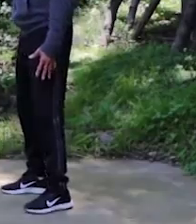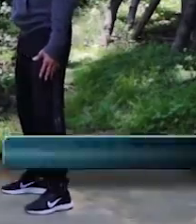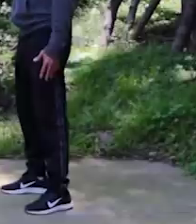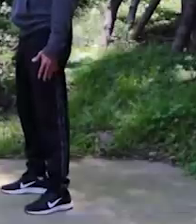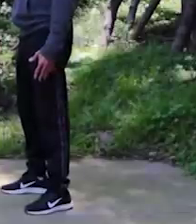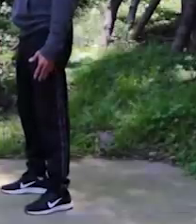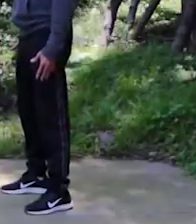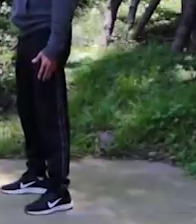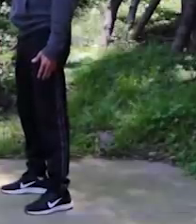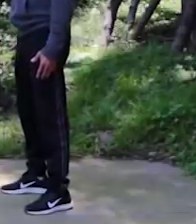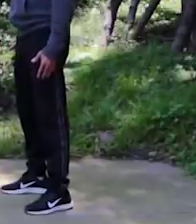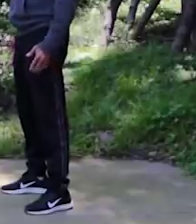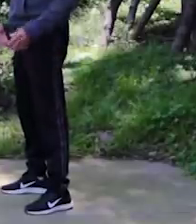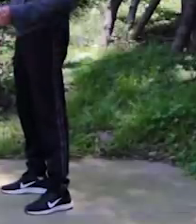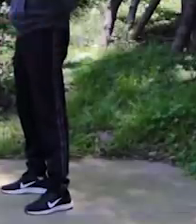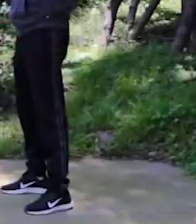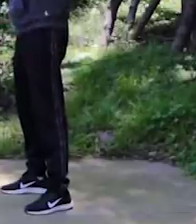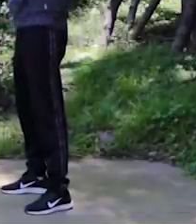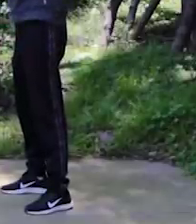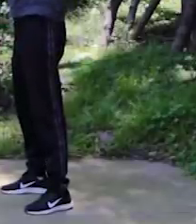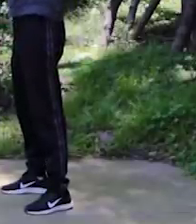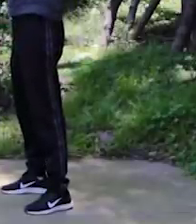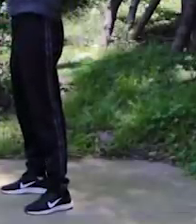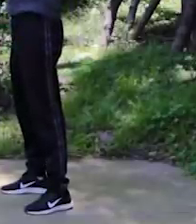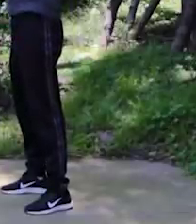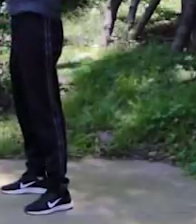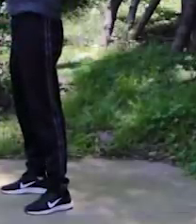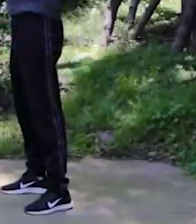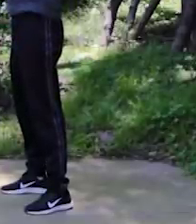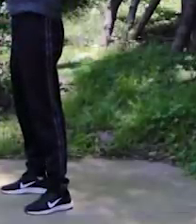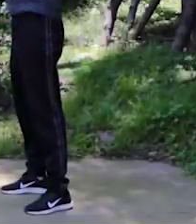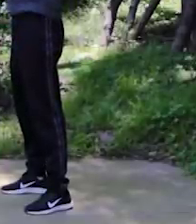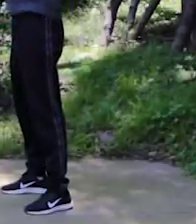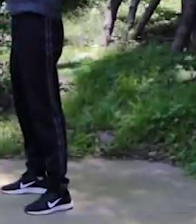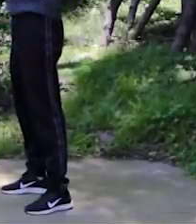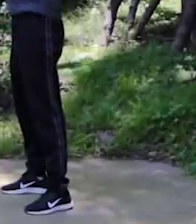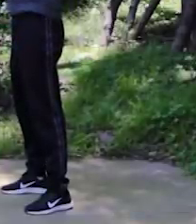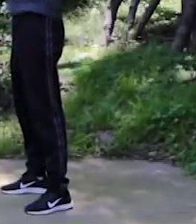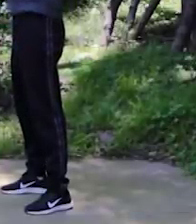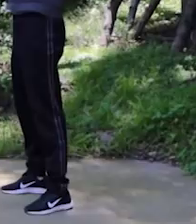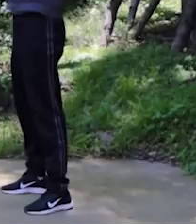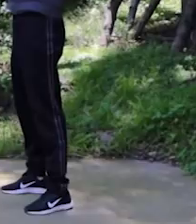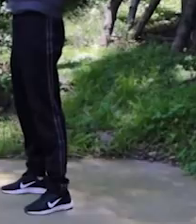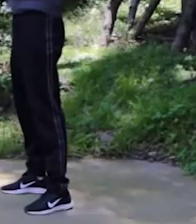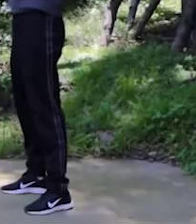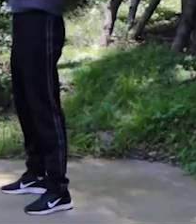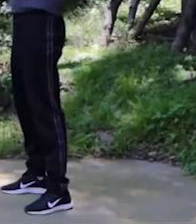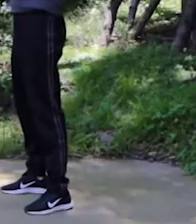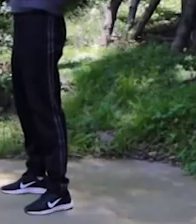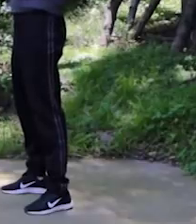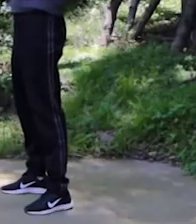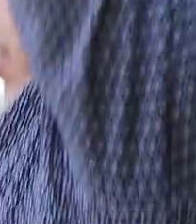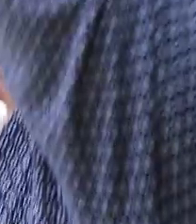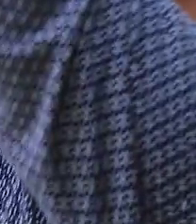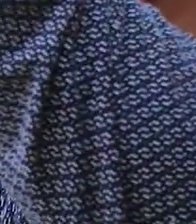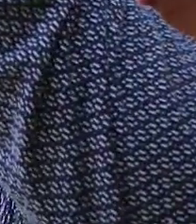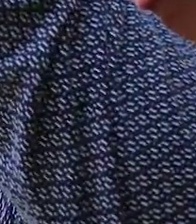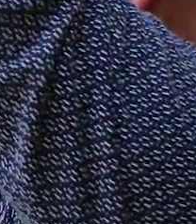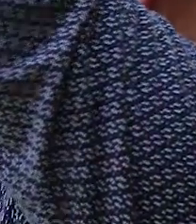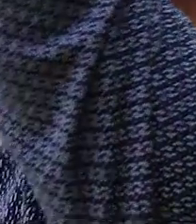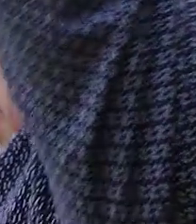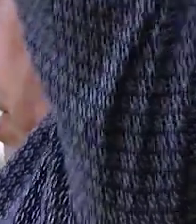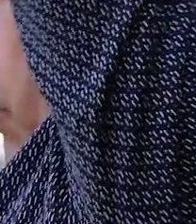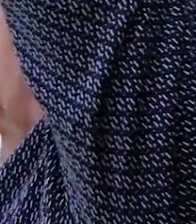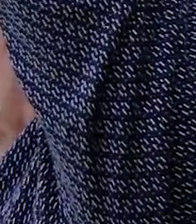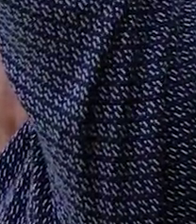parar derechos. Y vamos a elevar los brazos. Nos vamos a llevar las manos atrás de la nuca. Y vamos a hacer una extensión. Como si